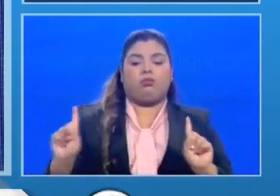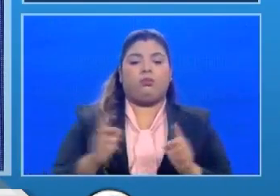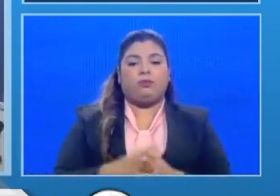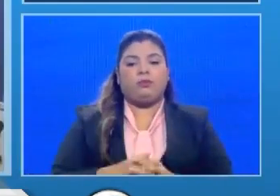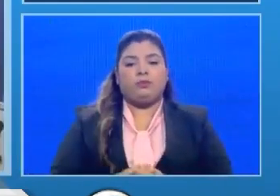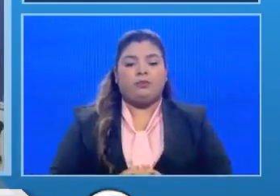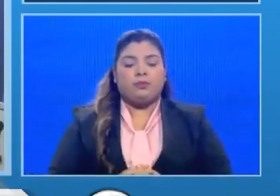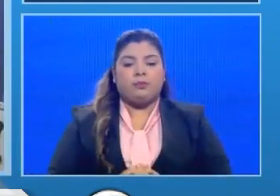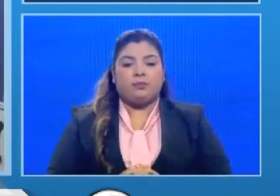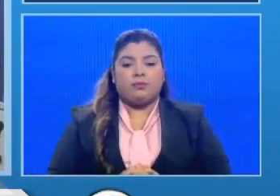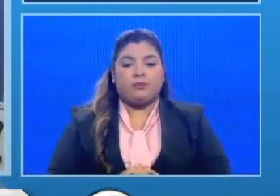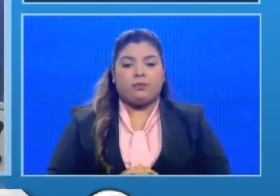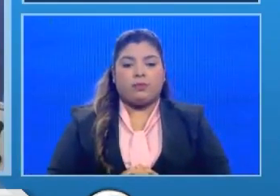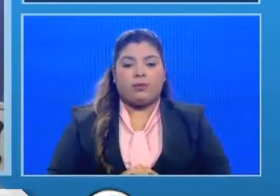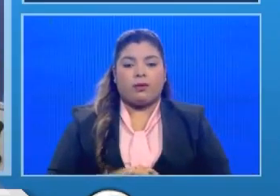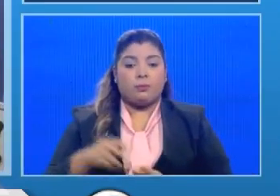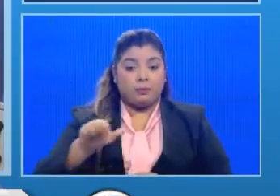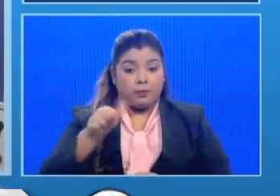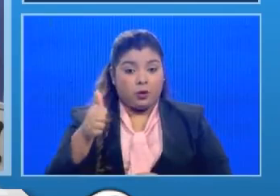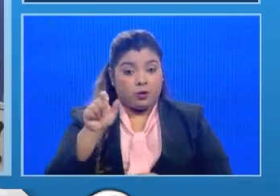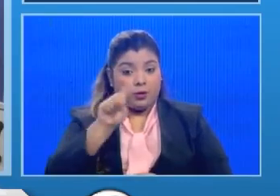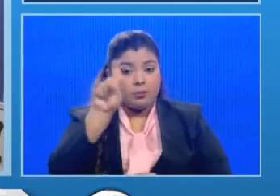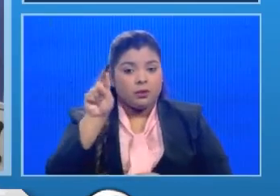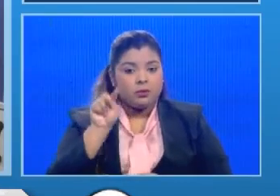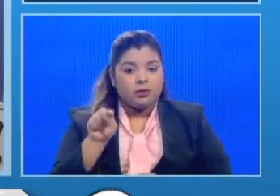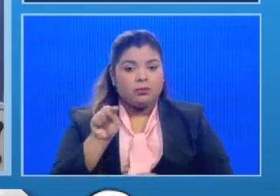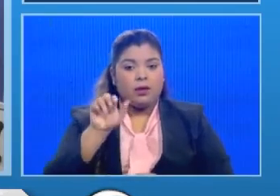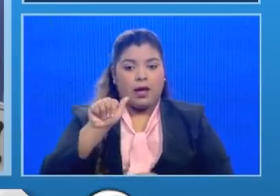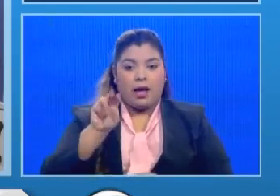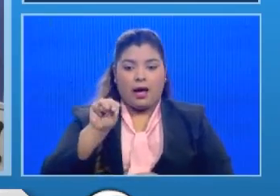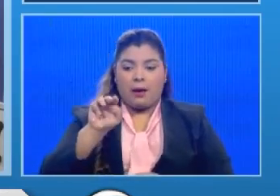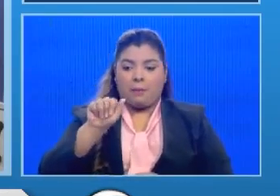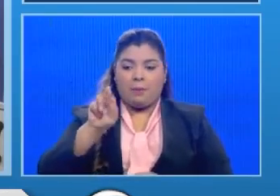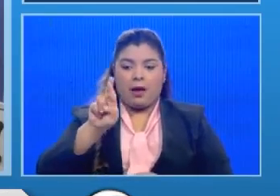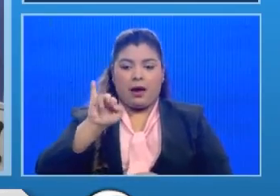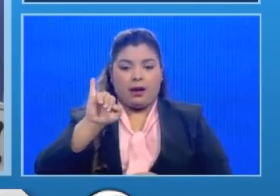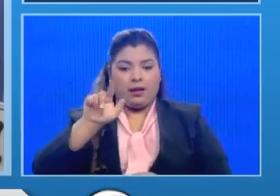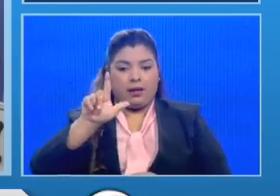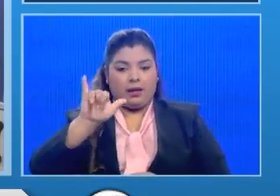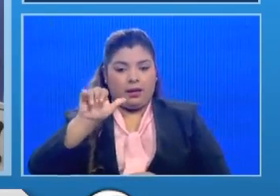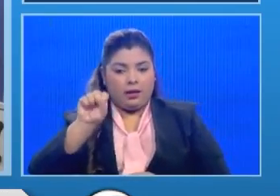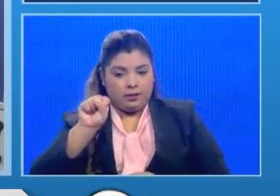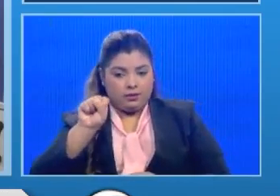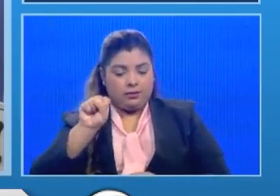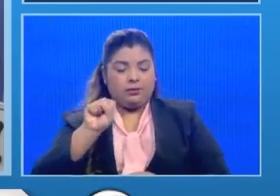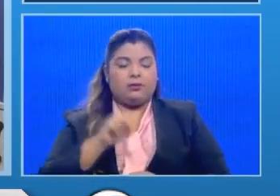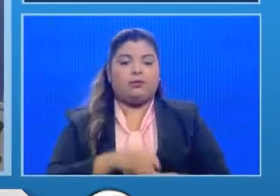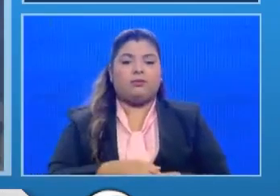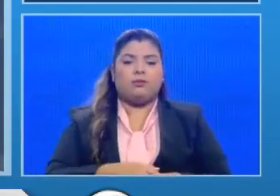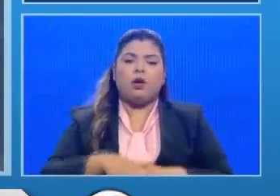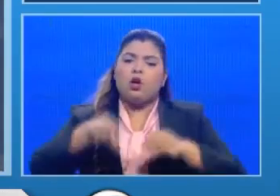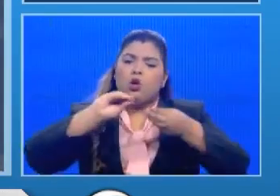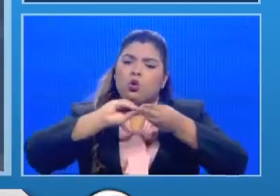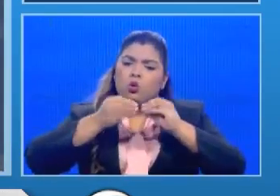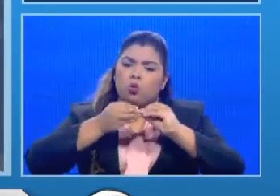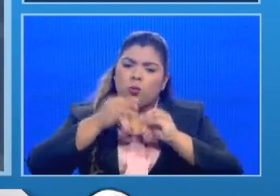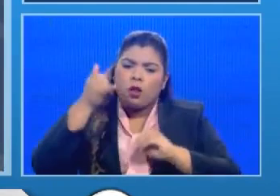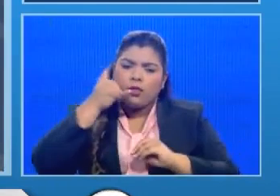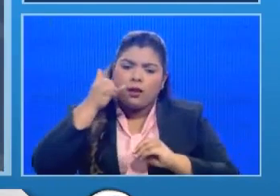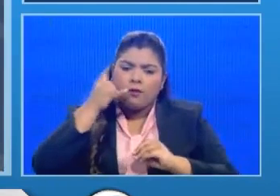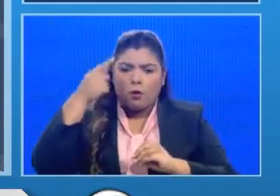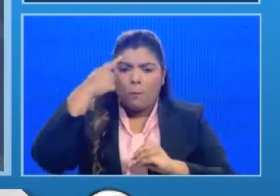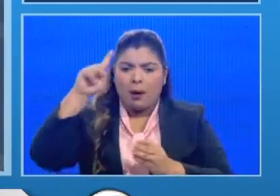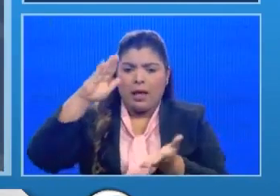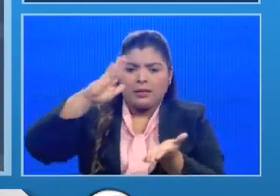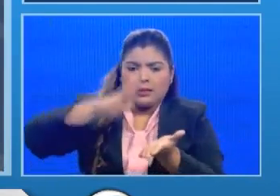muchas gracias ministra la siguiente pregunta nos las hace Amarilis ella nos pregunta el número que brindan para citas previas de